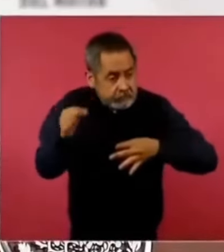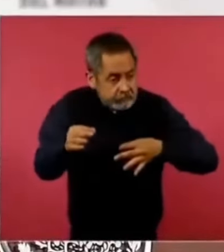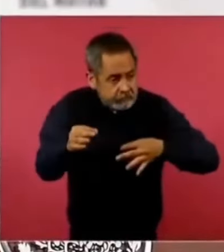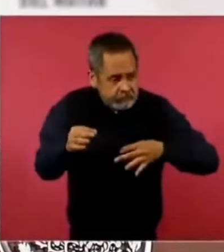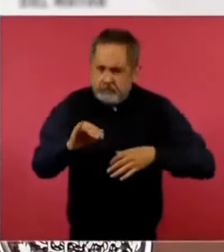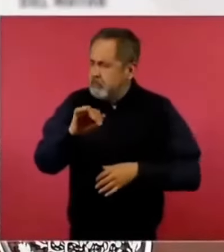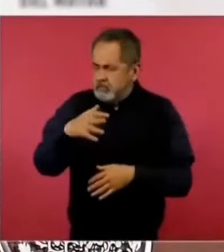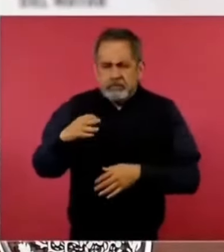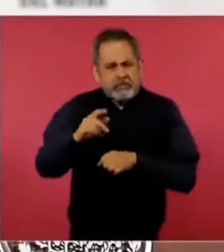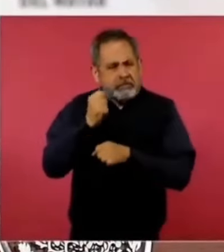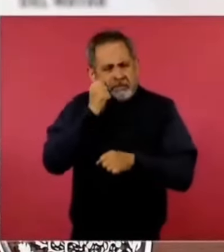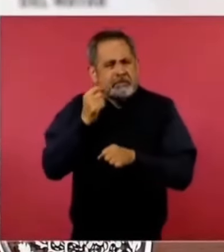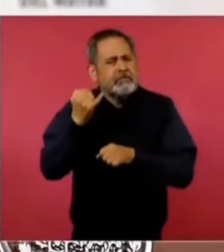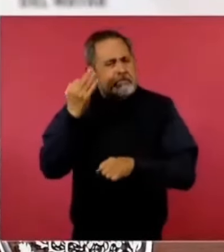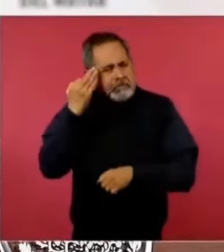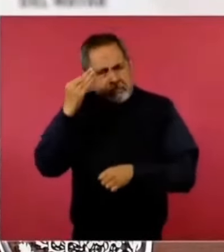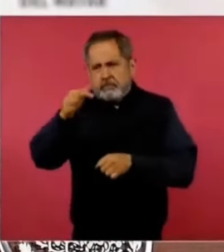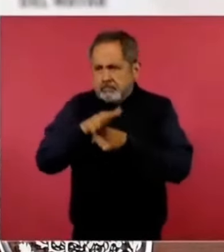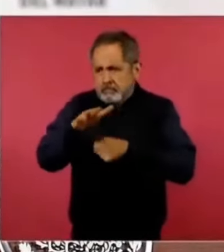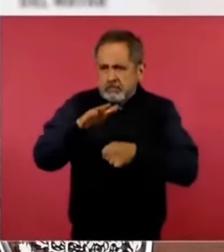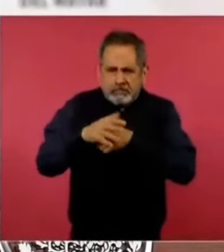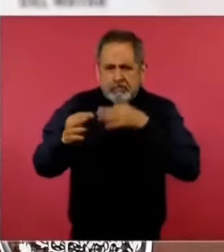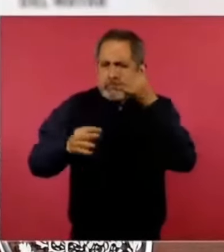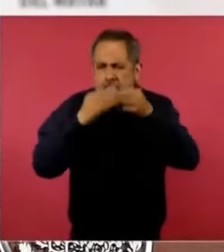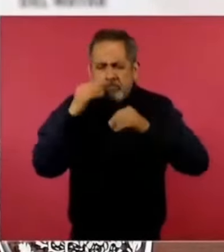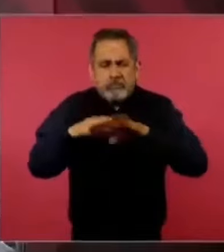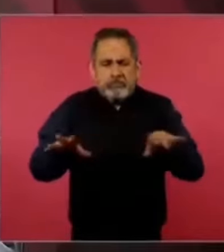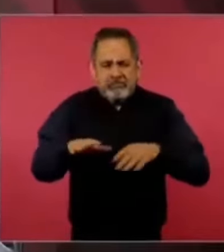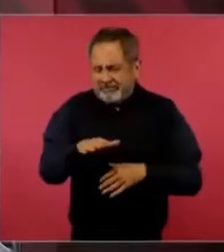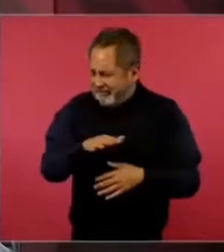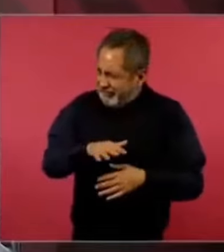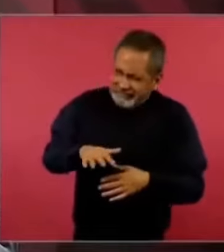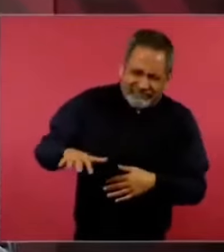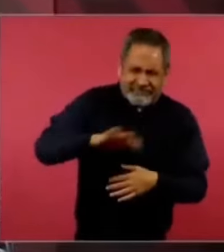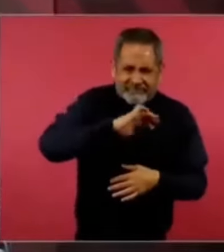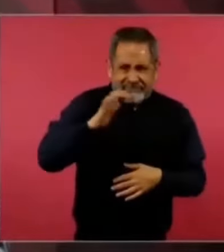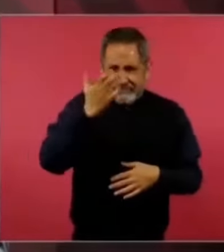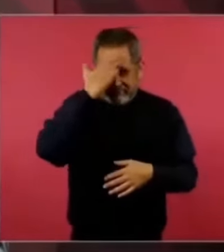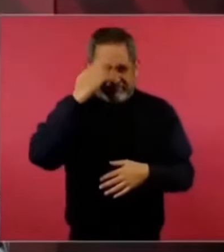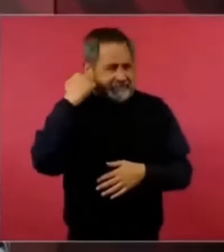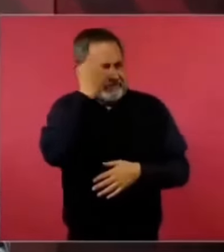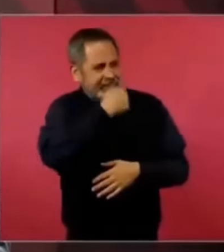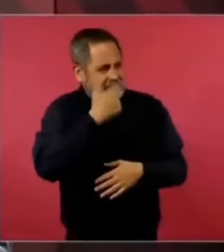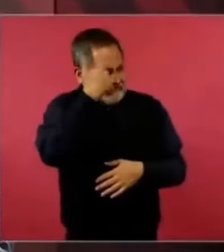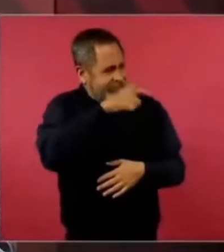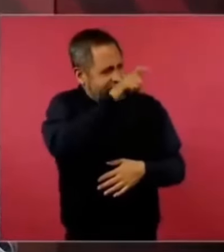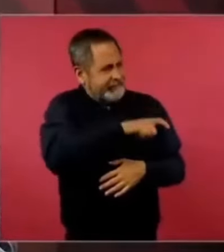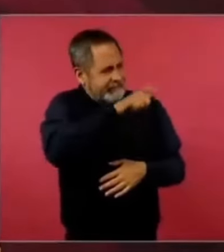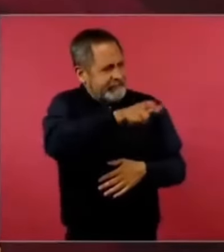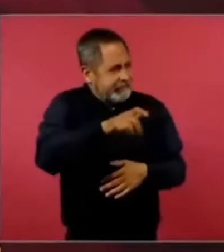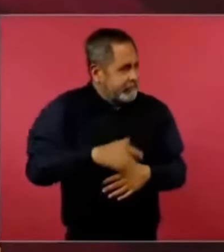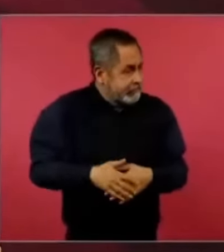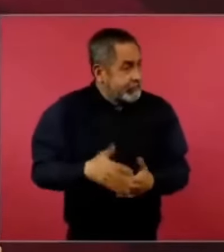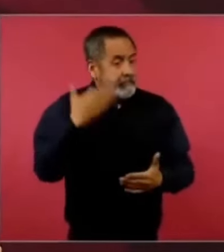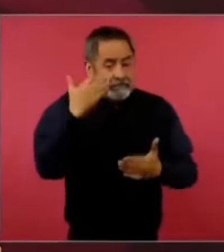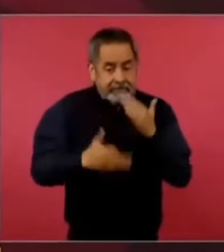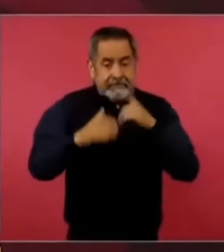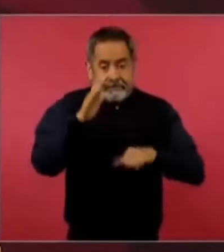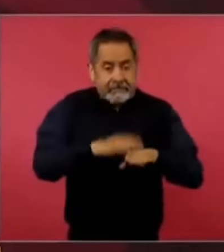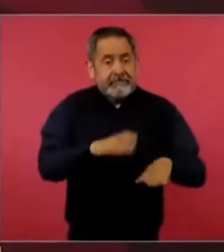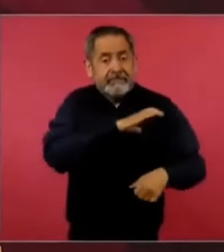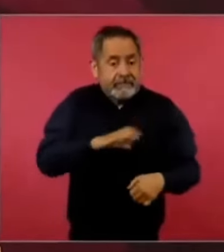lleve tiempo, que se conozca a todos los candidatos. Y si hacen falta más candidatos,